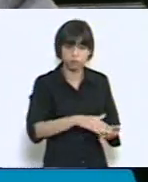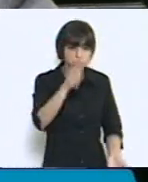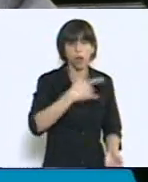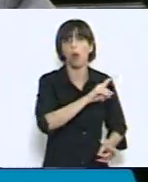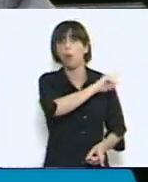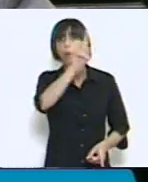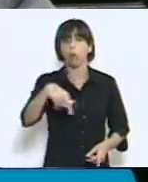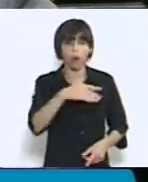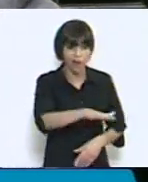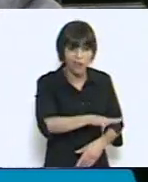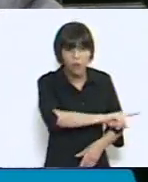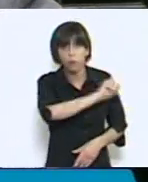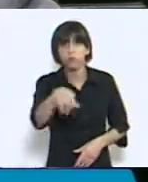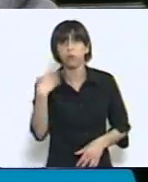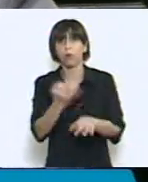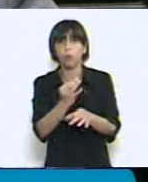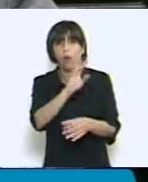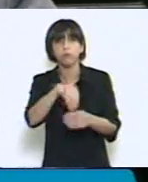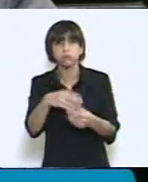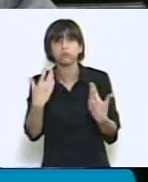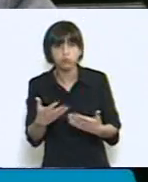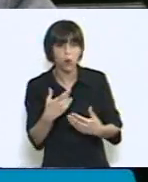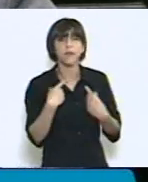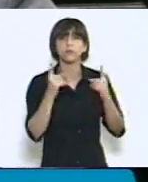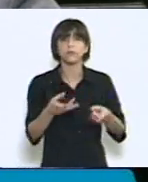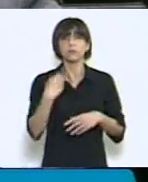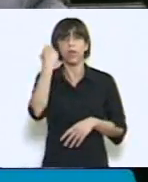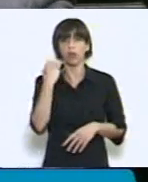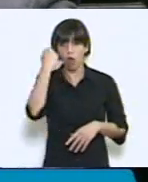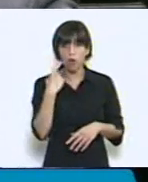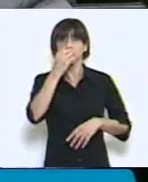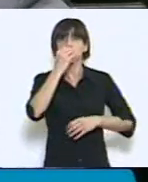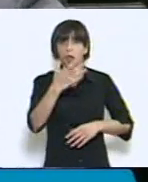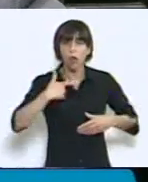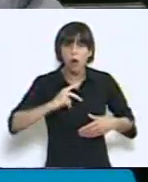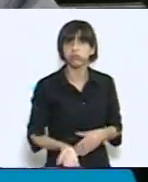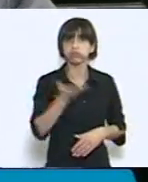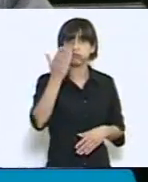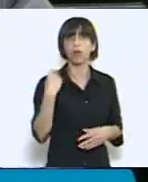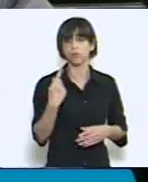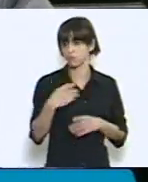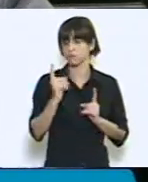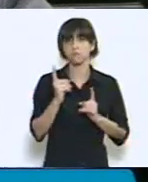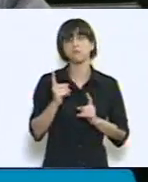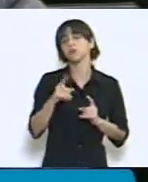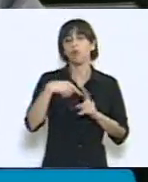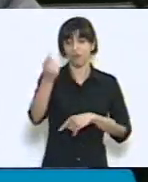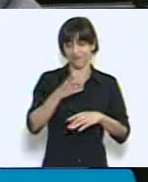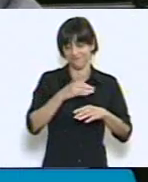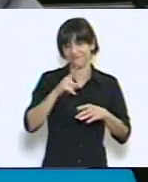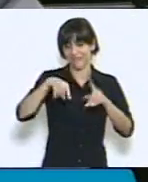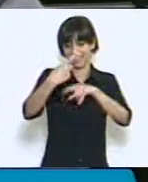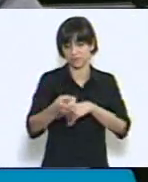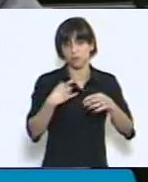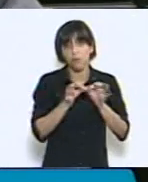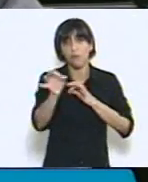escuelas rurales, a las escuelas rurales, sino también el impacto de la economía. Justamente pasó mañana, hoy es un pueblo, un pueblo de Iruya, donde bajan todo,